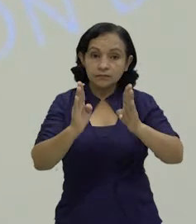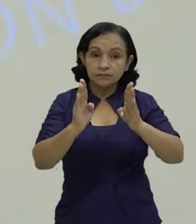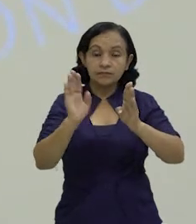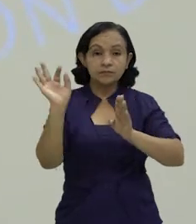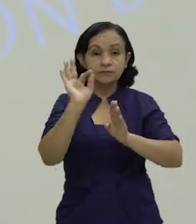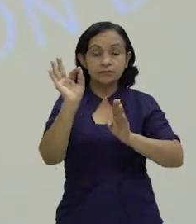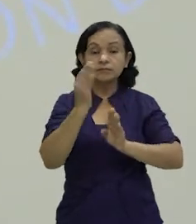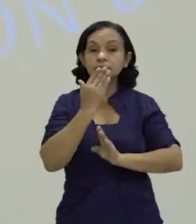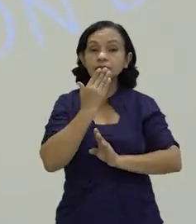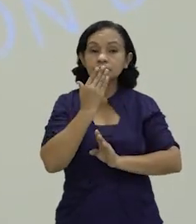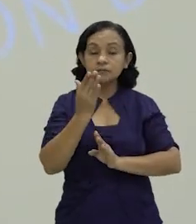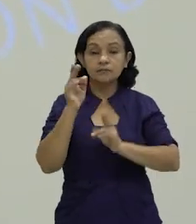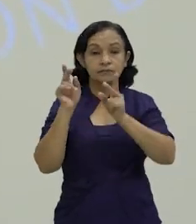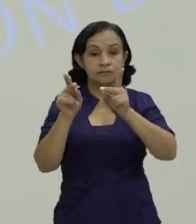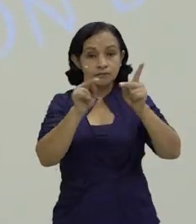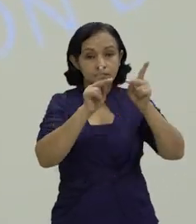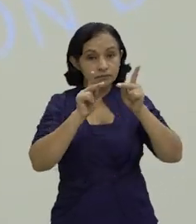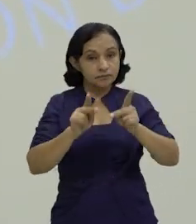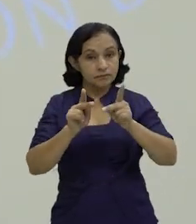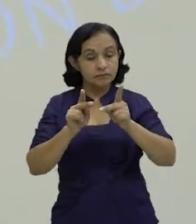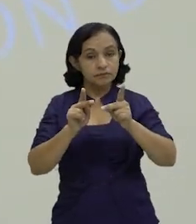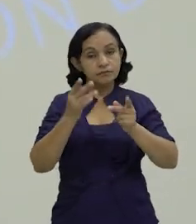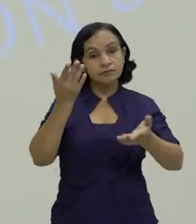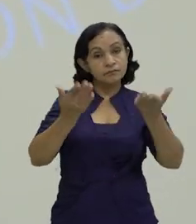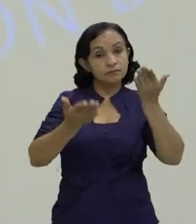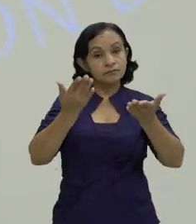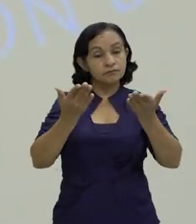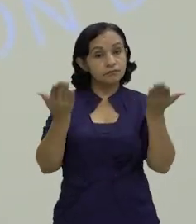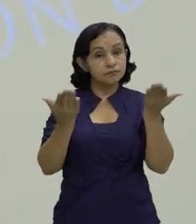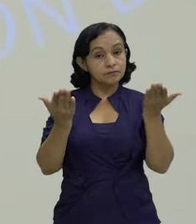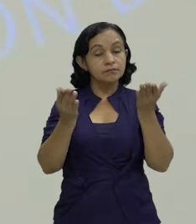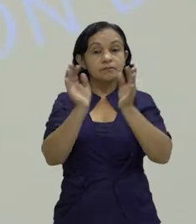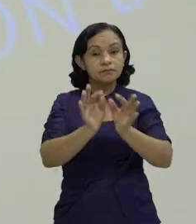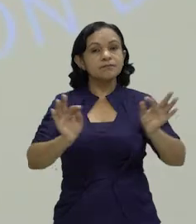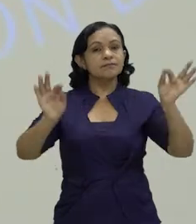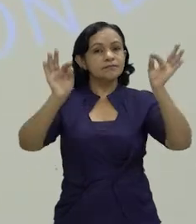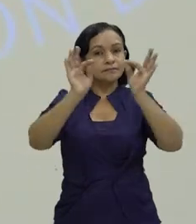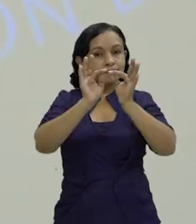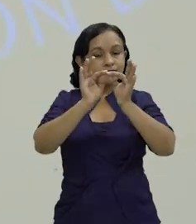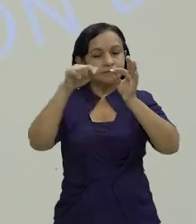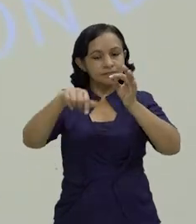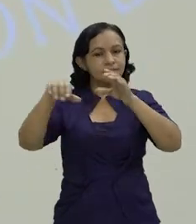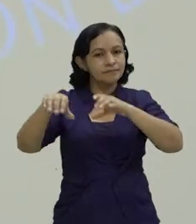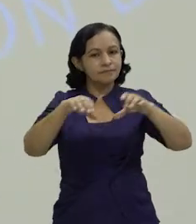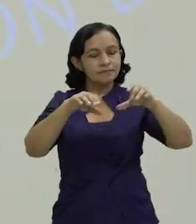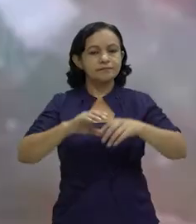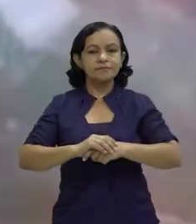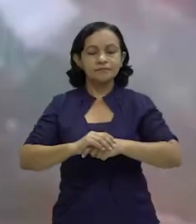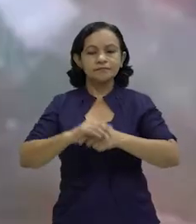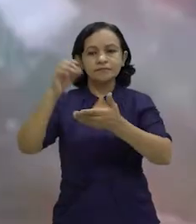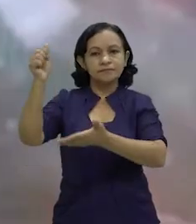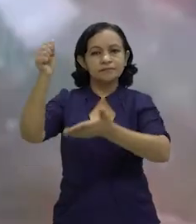de la manera más oportuna a nuestra gente y eso es precisamente quizás uno de los elementos más valiosos del acto de esta mañana.